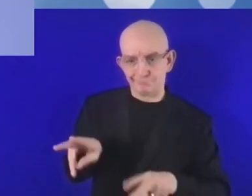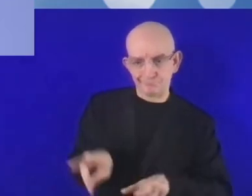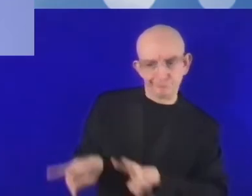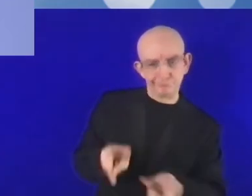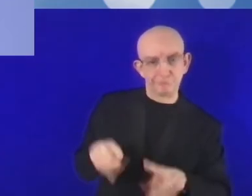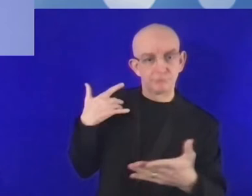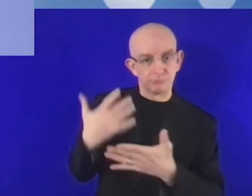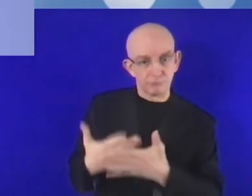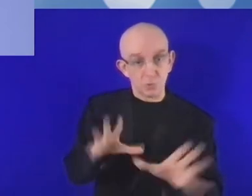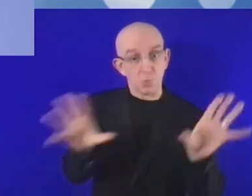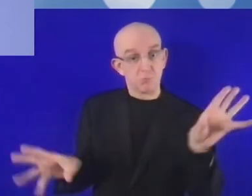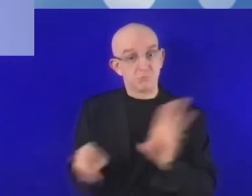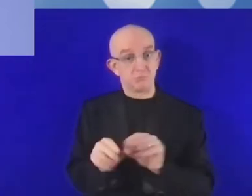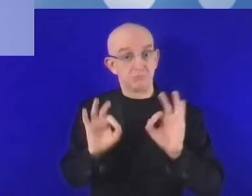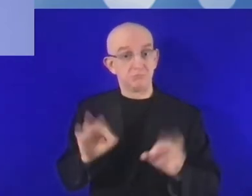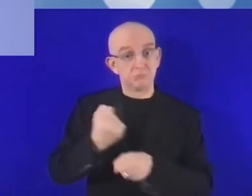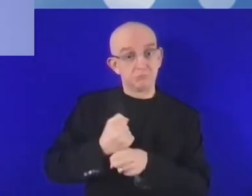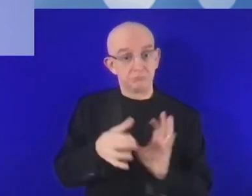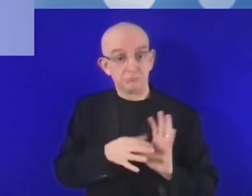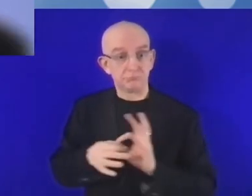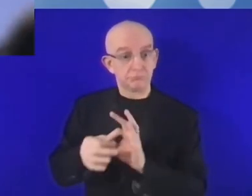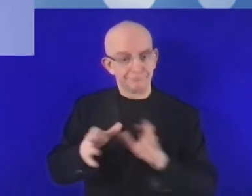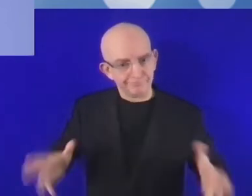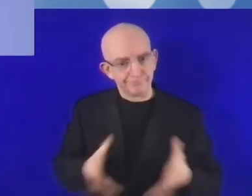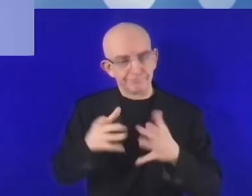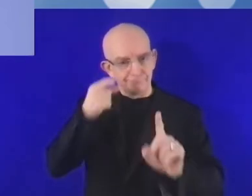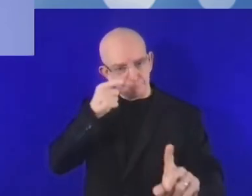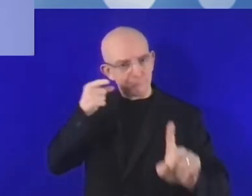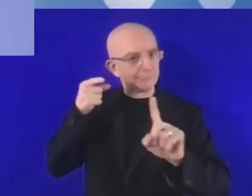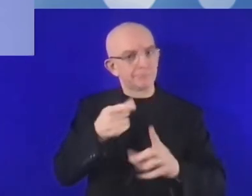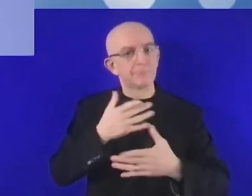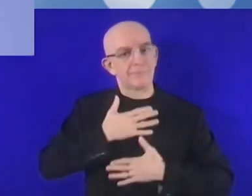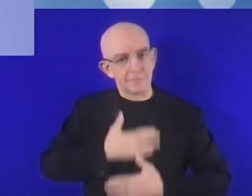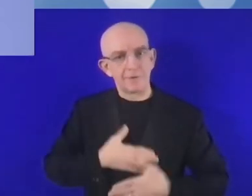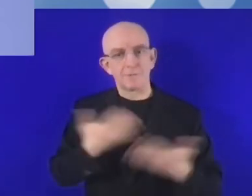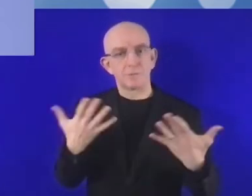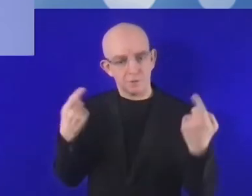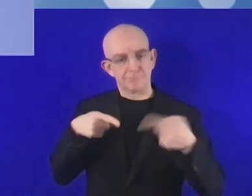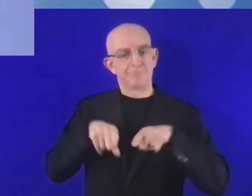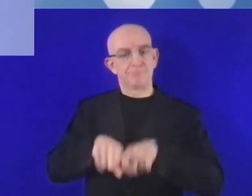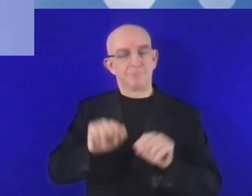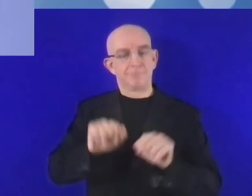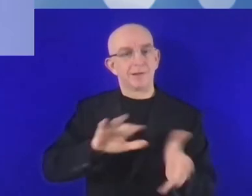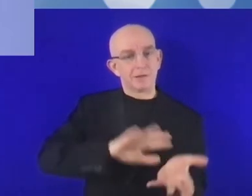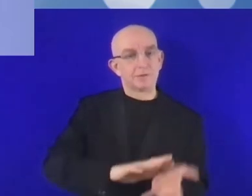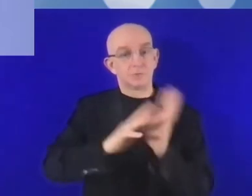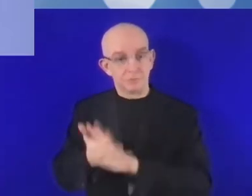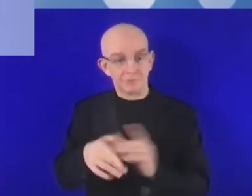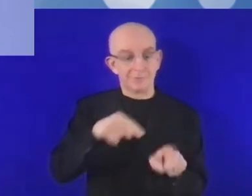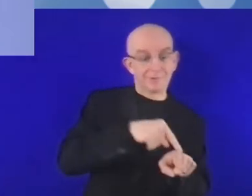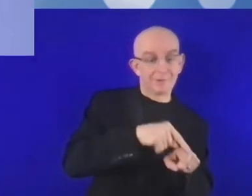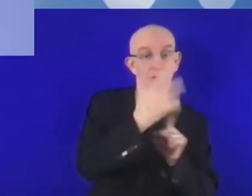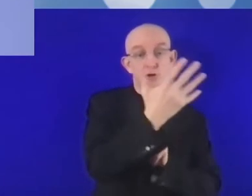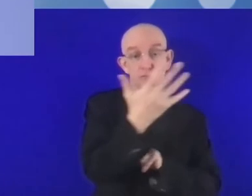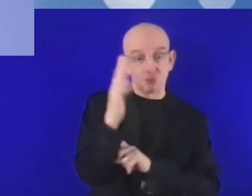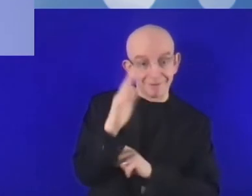iniciado un programa de inversiones digitales. Esperamos que este tipo de cooperación